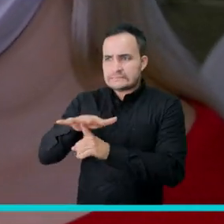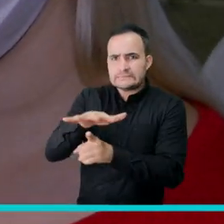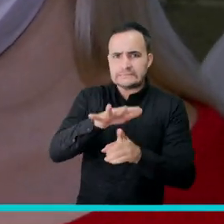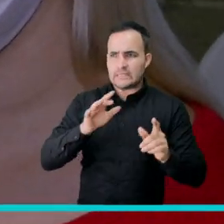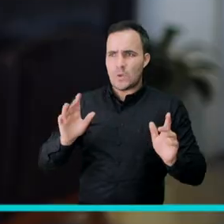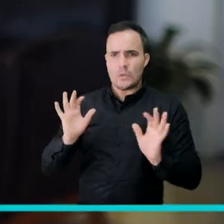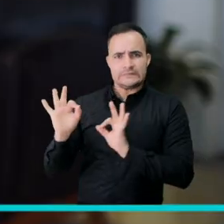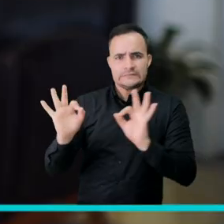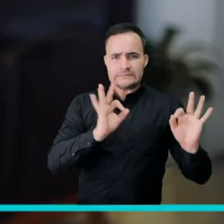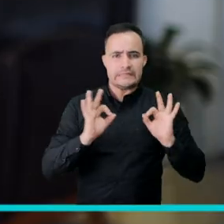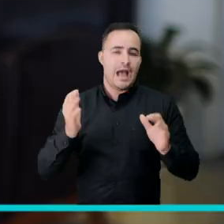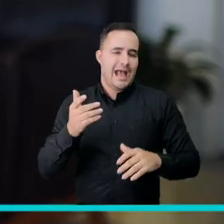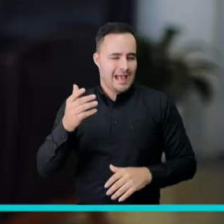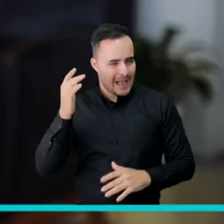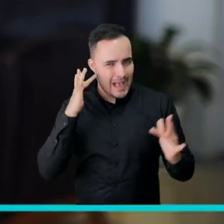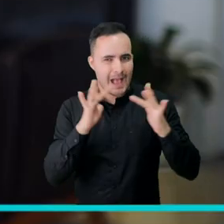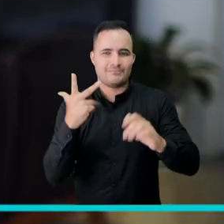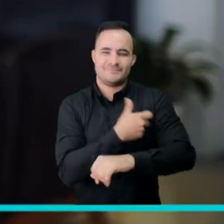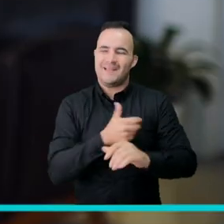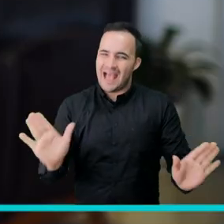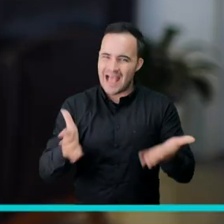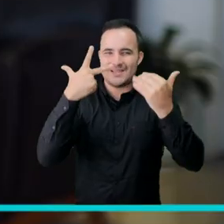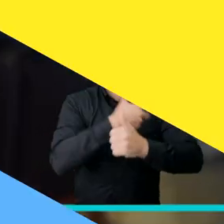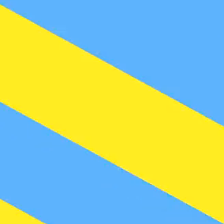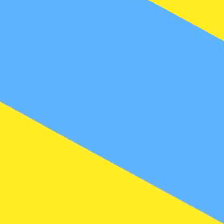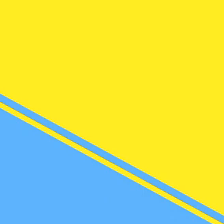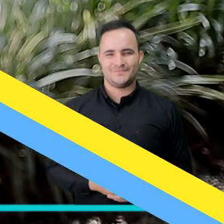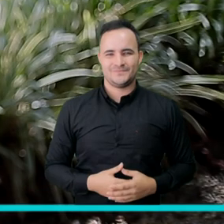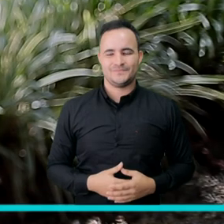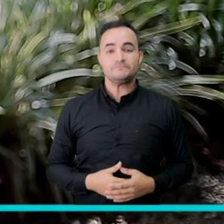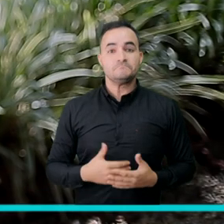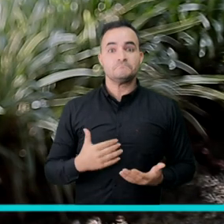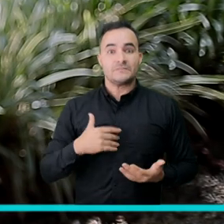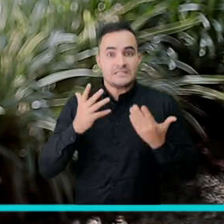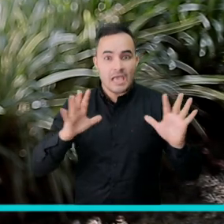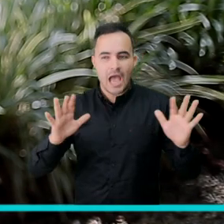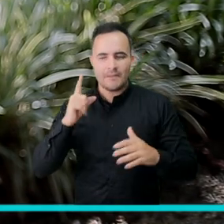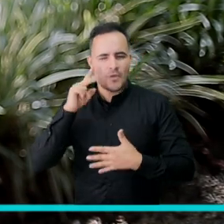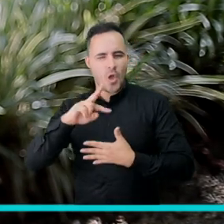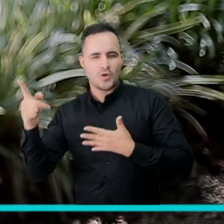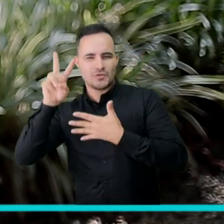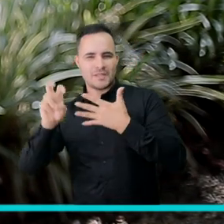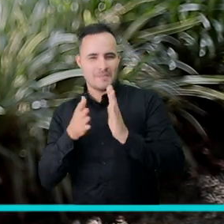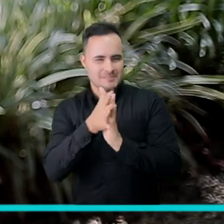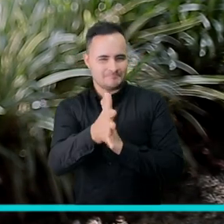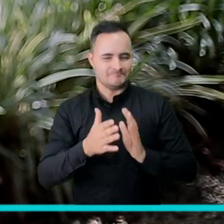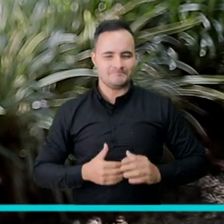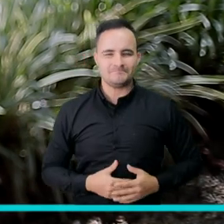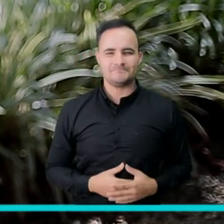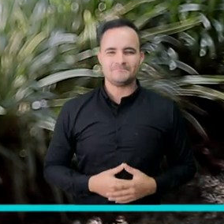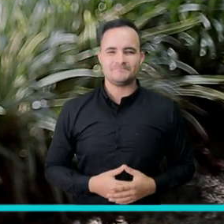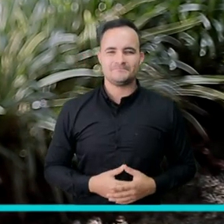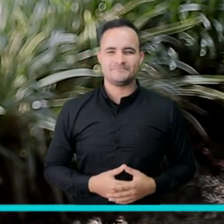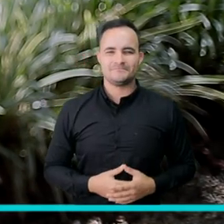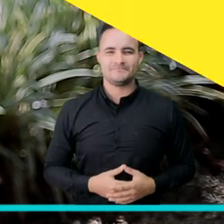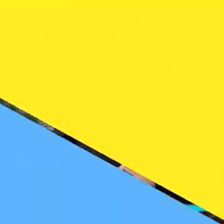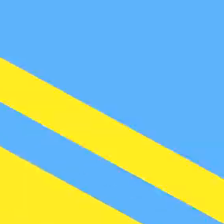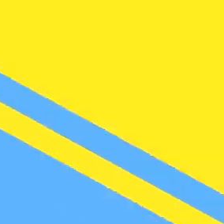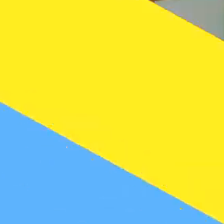reactivación económica de nuestra ciudad. ¡Vacunate, pues! Es tiempo de conocer otras noticias destacadas de la semana.